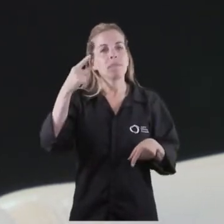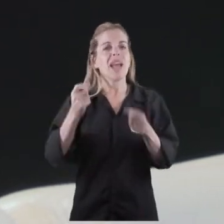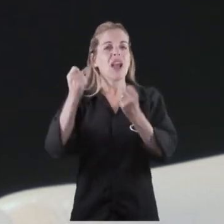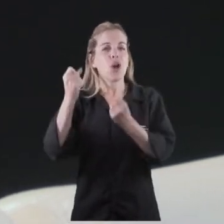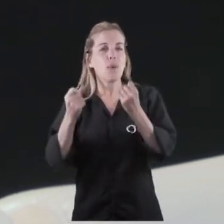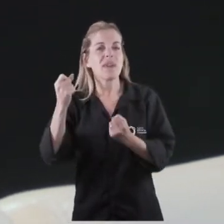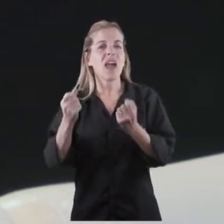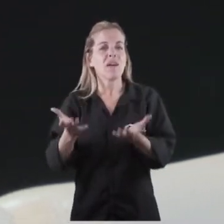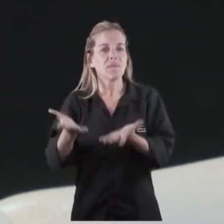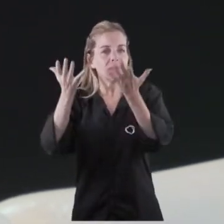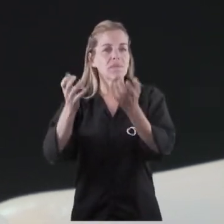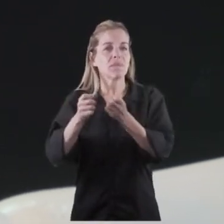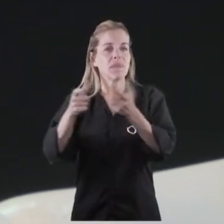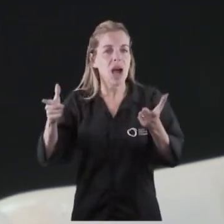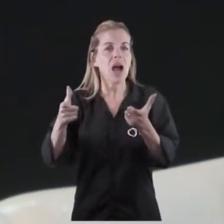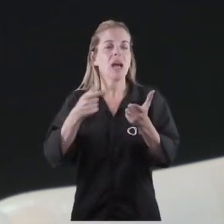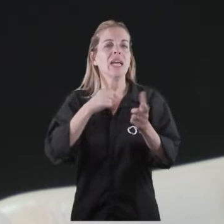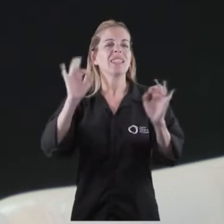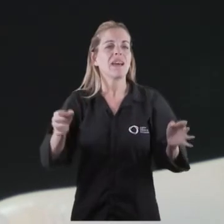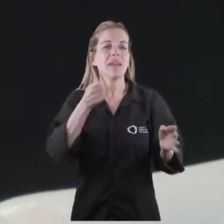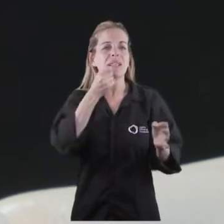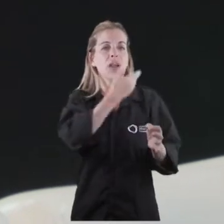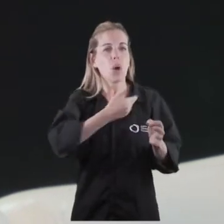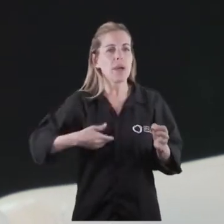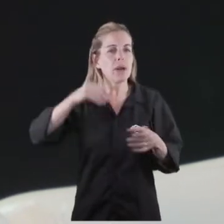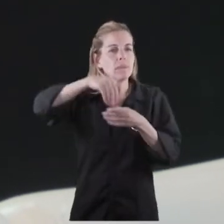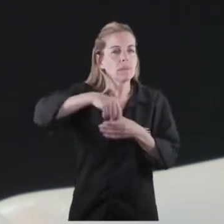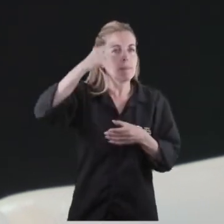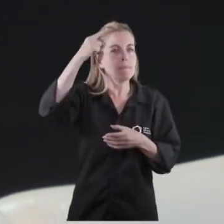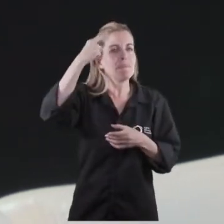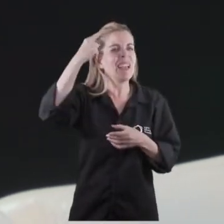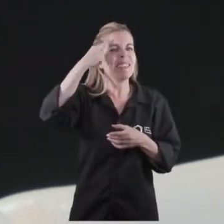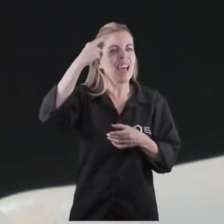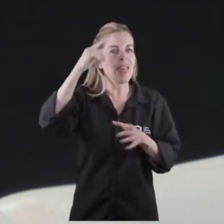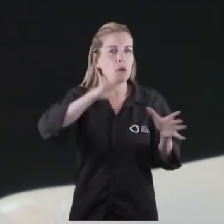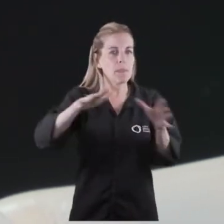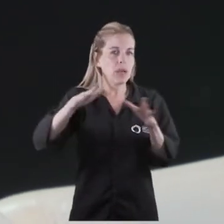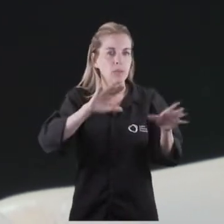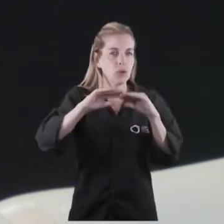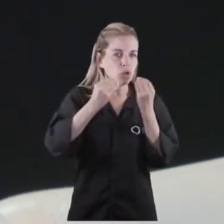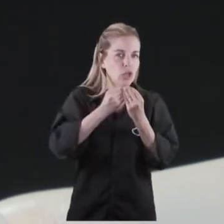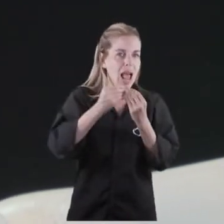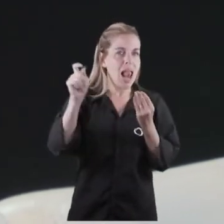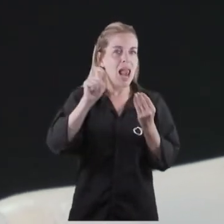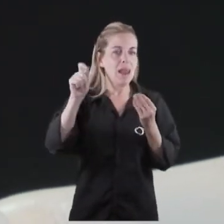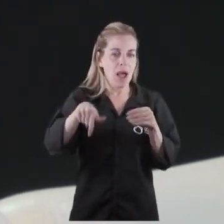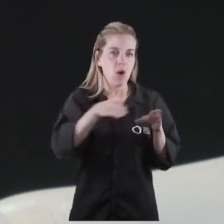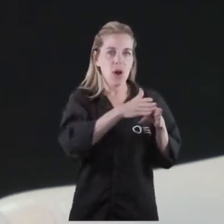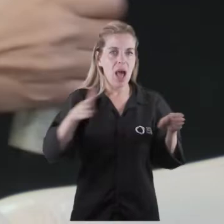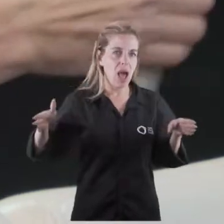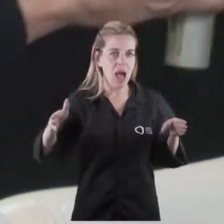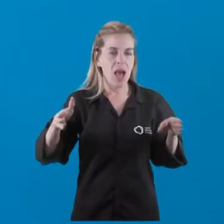economía, quería saber si ya en el Gobierno están manejando cuál va a ser la estimación de inflación para el mes que está terminando.